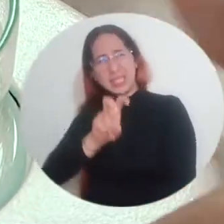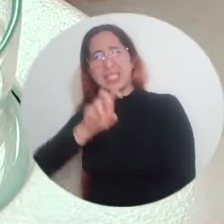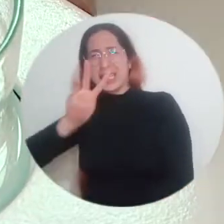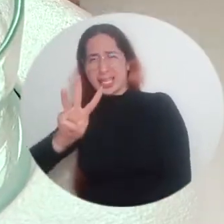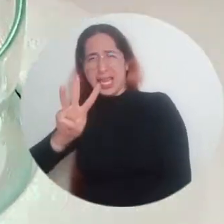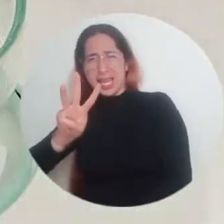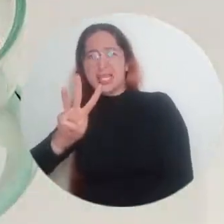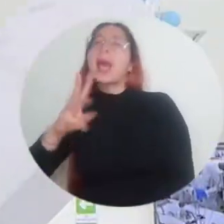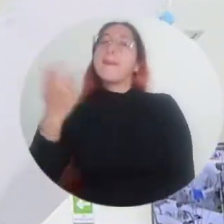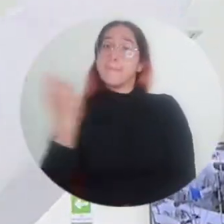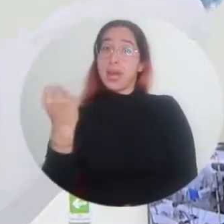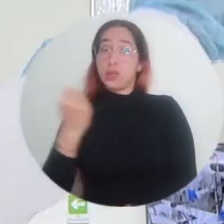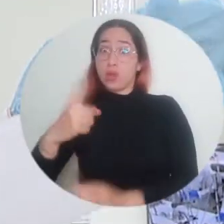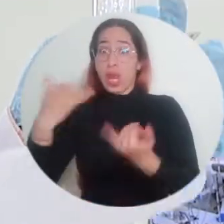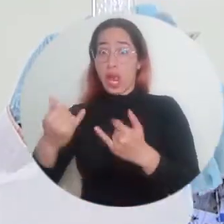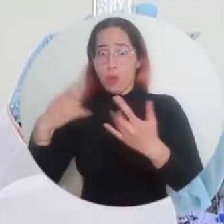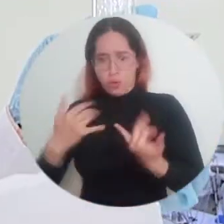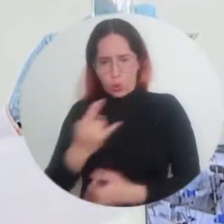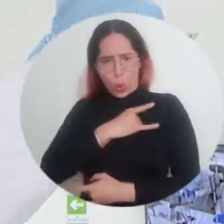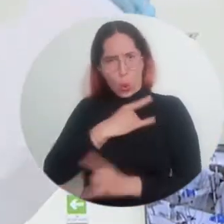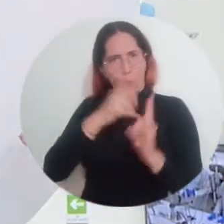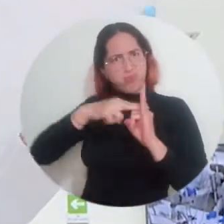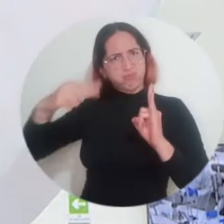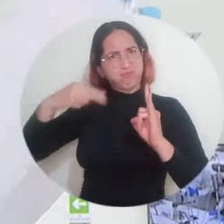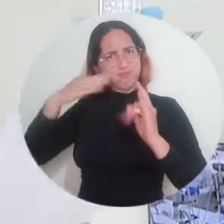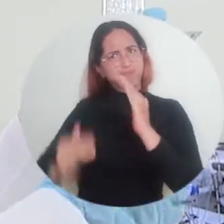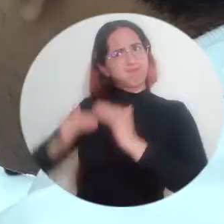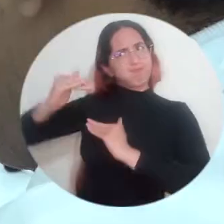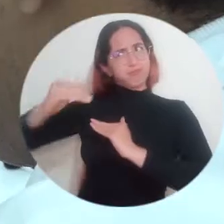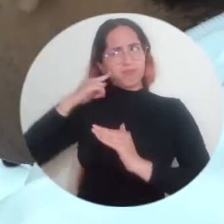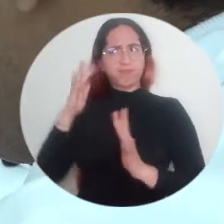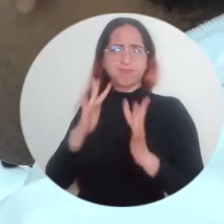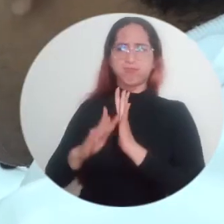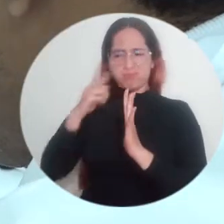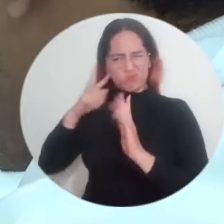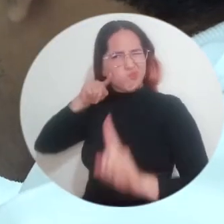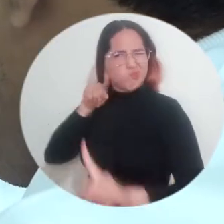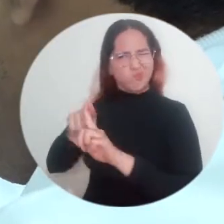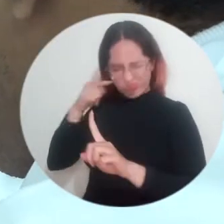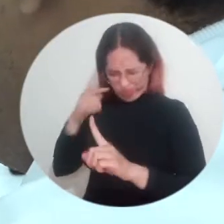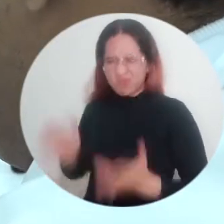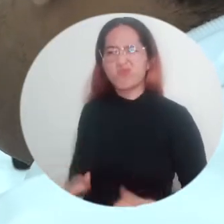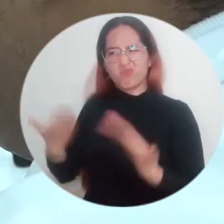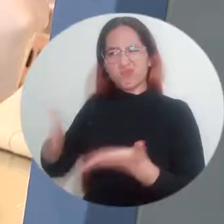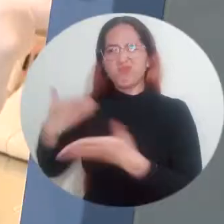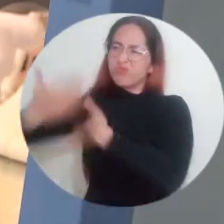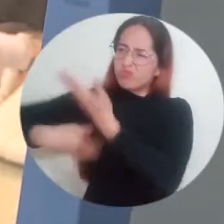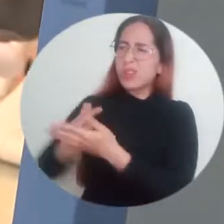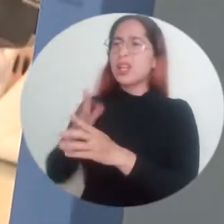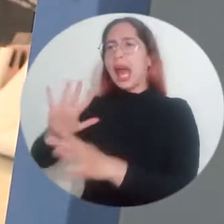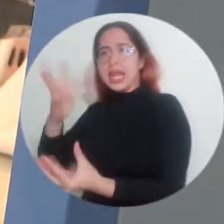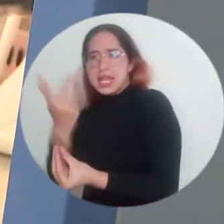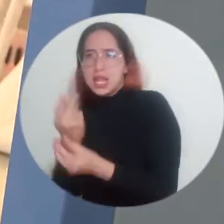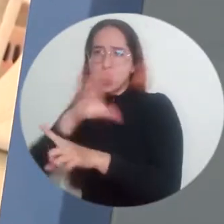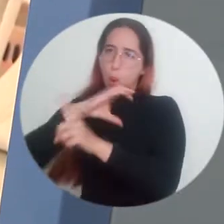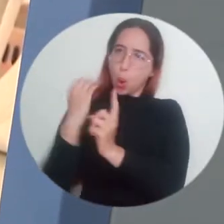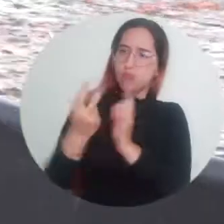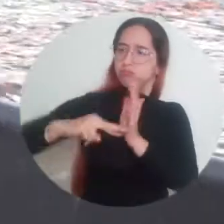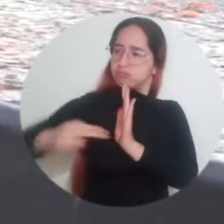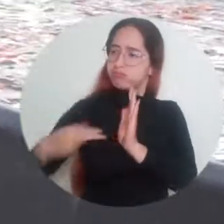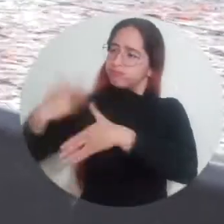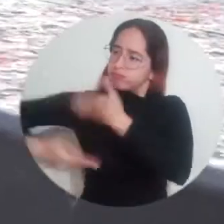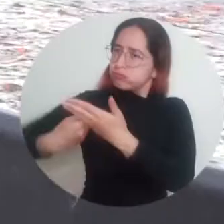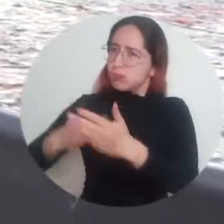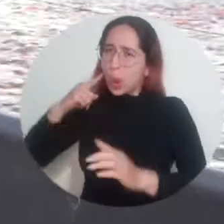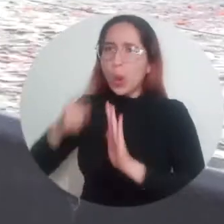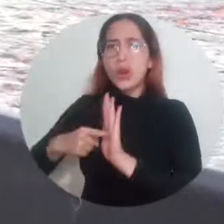pesos, esta Casa de Estudios Superiores le apuesta a la creación y transferencia de conocimiento científico, tecnológico, artístico y cultural en aras de dar